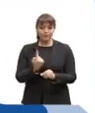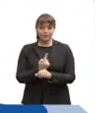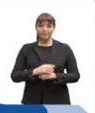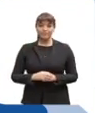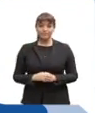conversación.